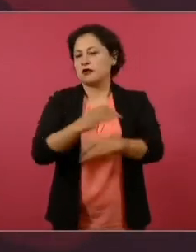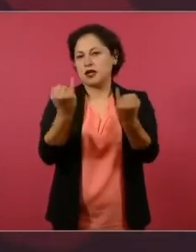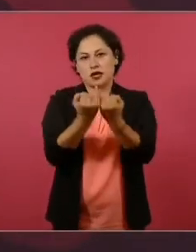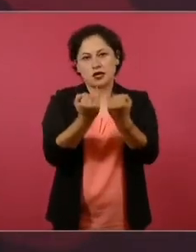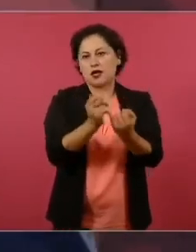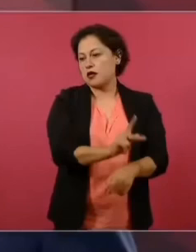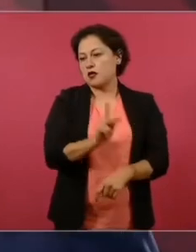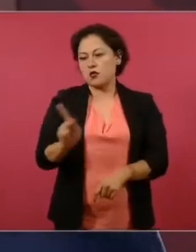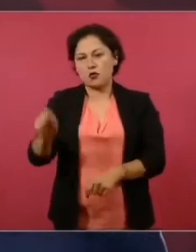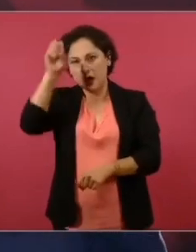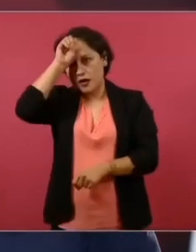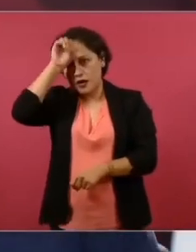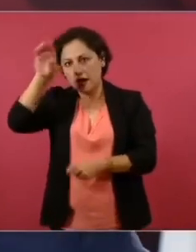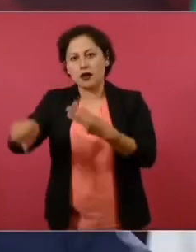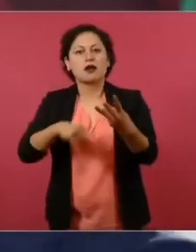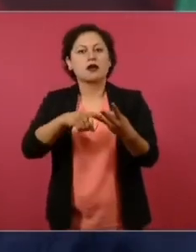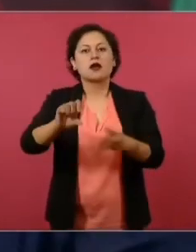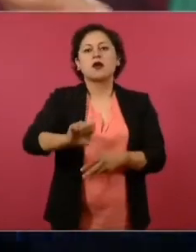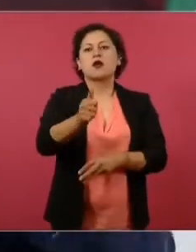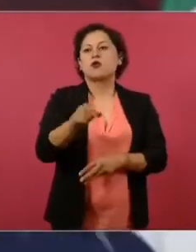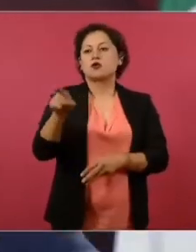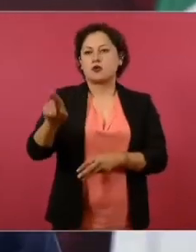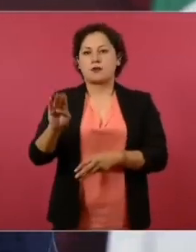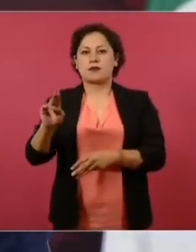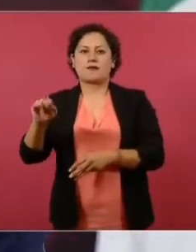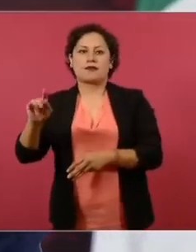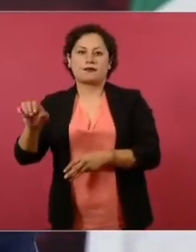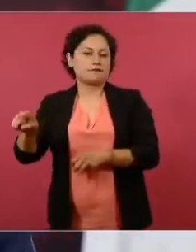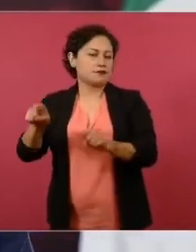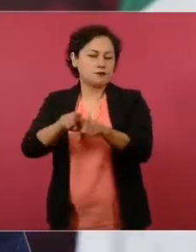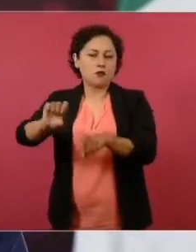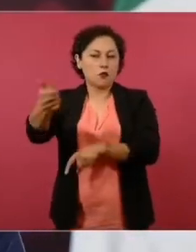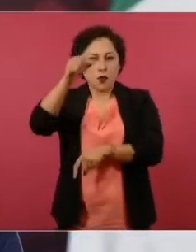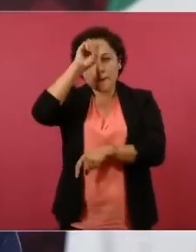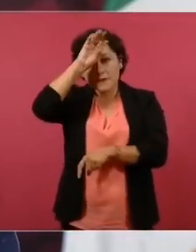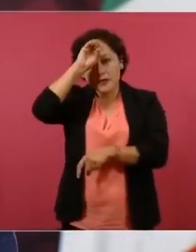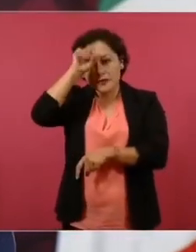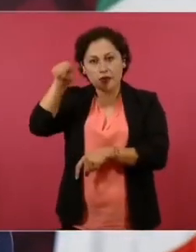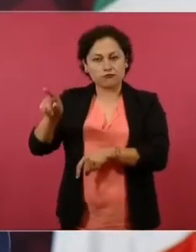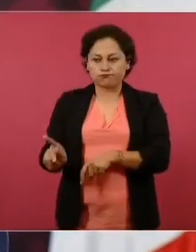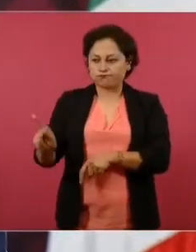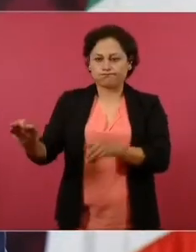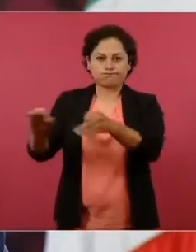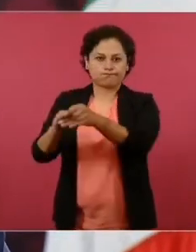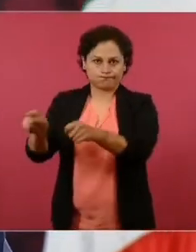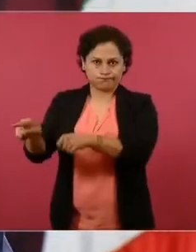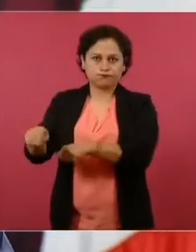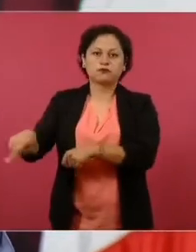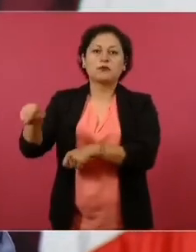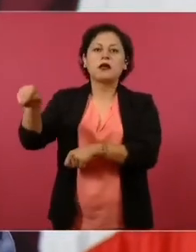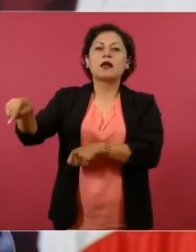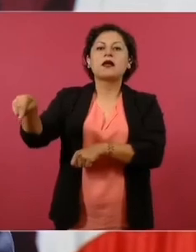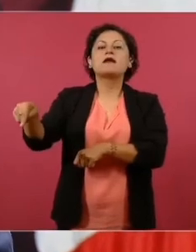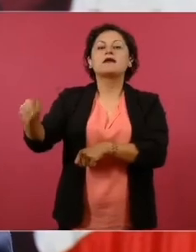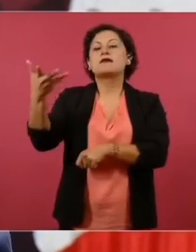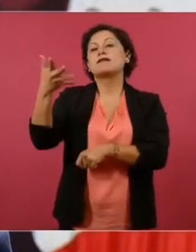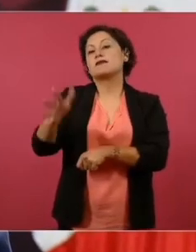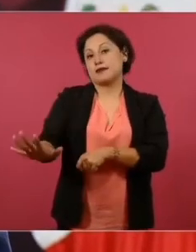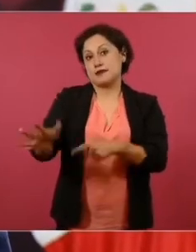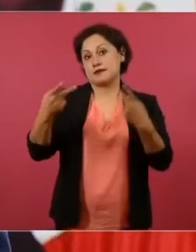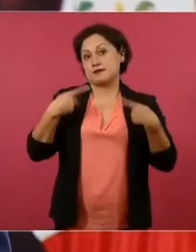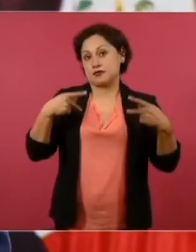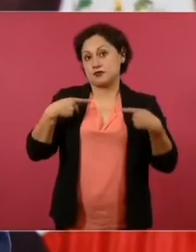de Concho y en Pinavete, porque ahí cerca está otra mina, ahí fueron 10, ya se